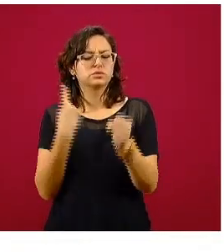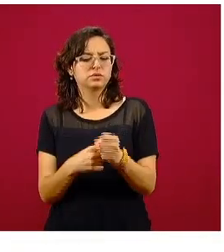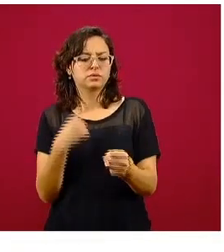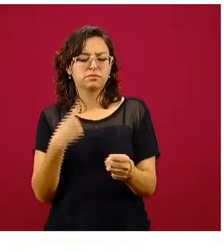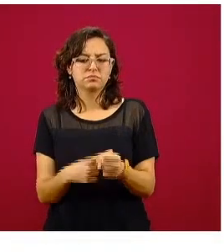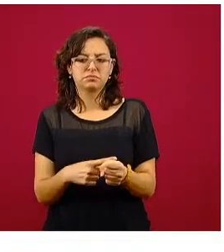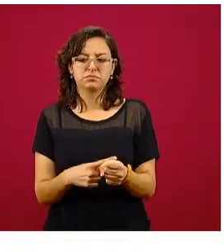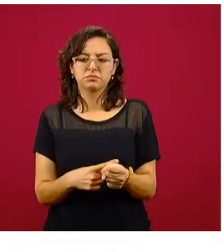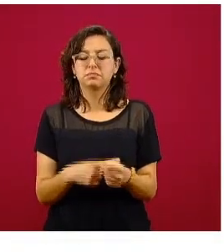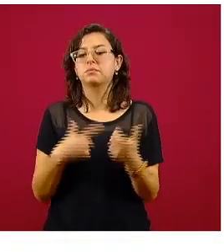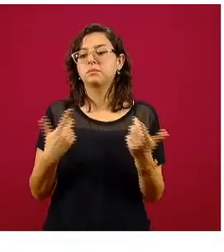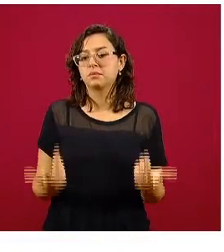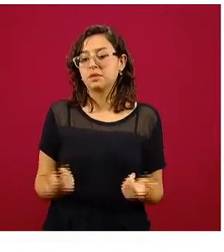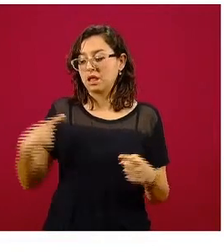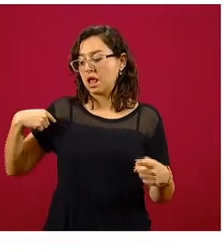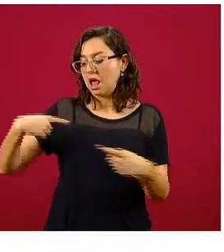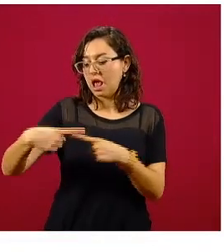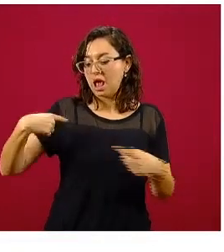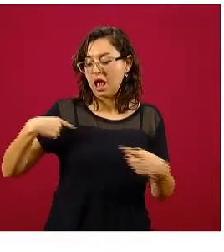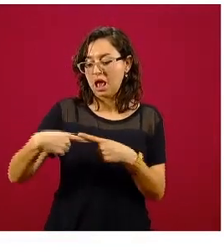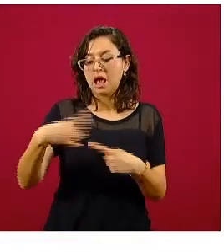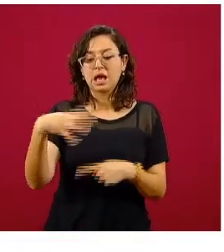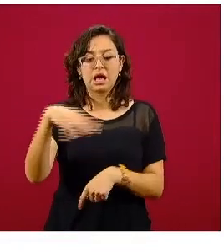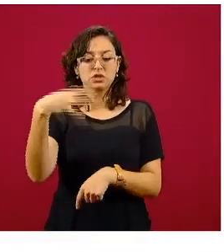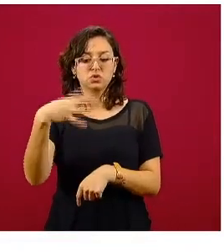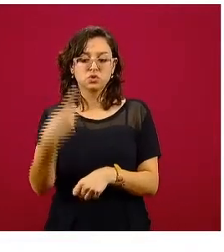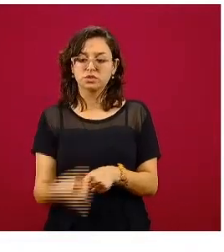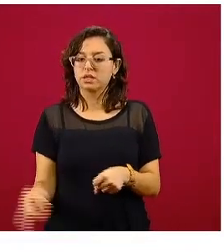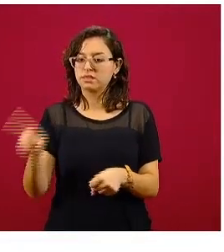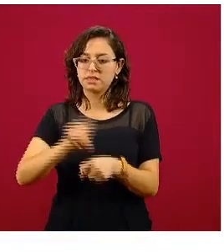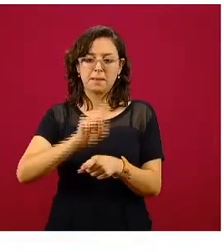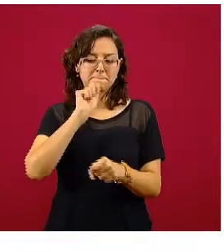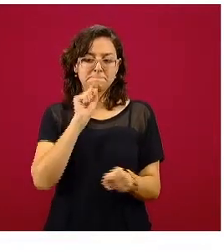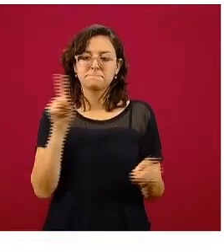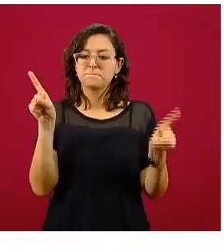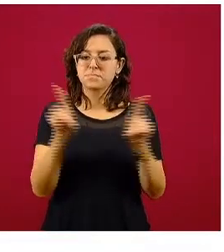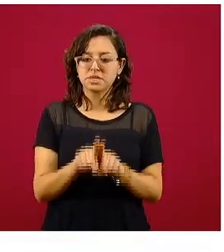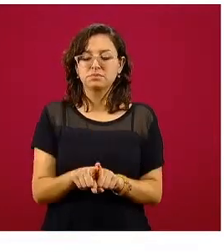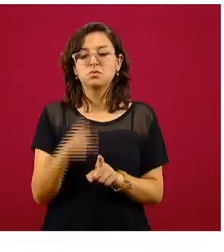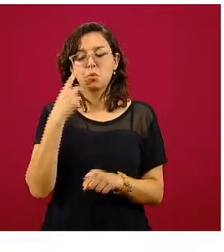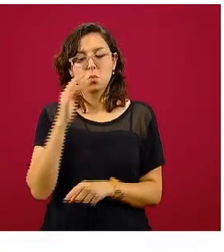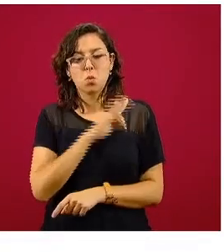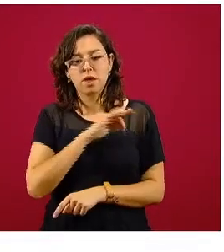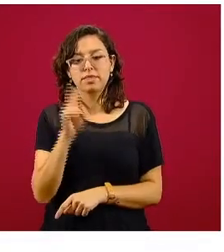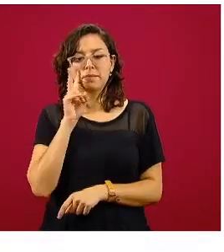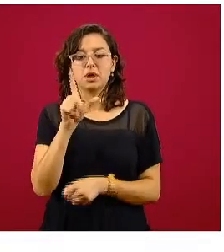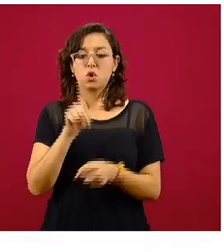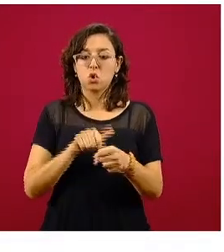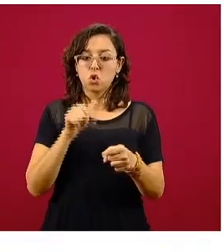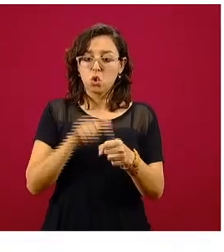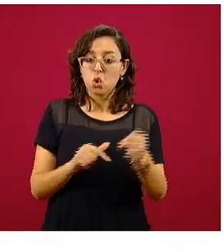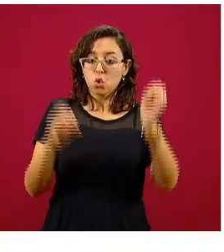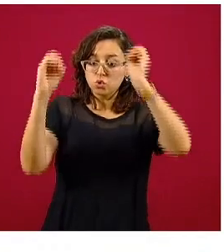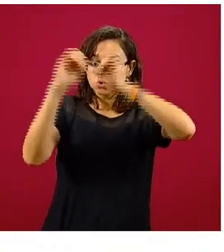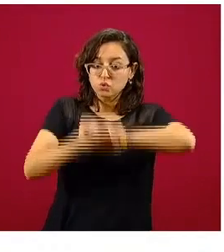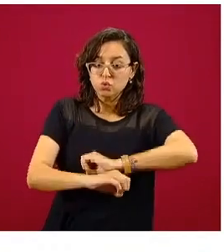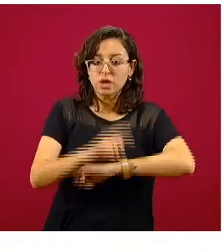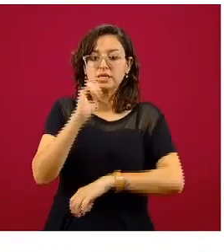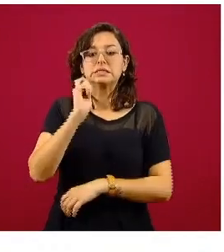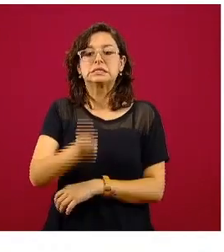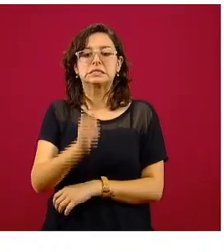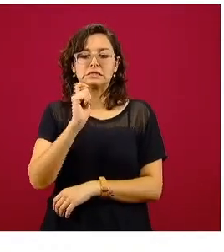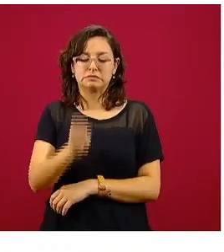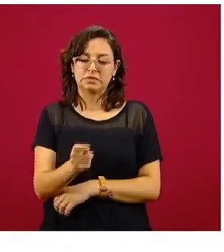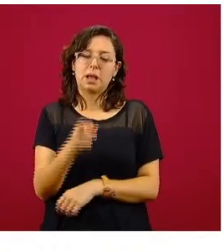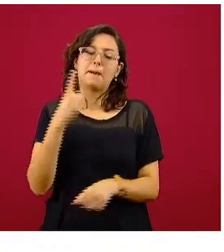solamente para la ventana de los 14 días, e igual, mientras más oscura la entidad federativa, más tasa de